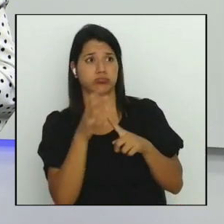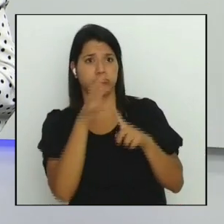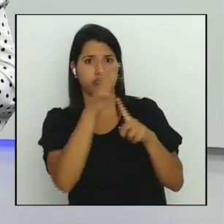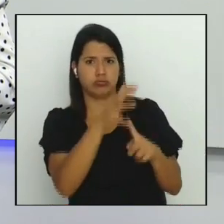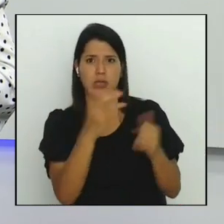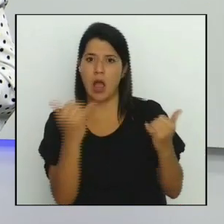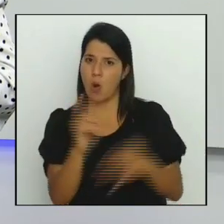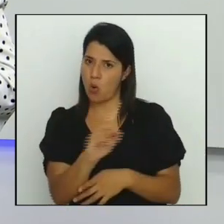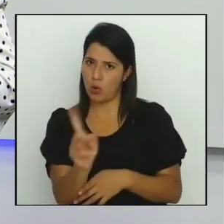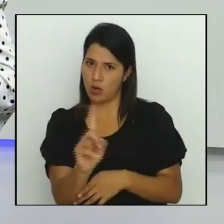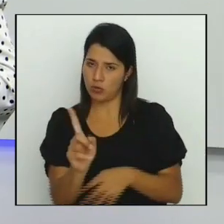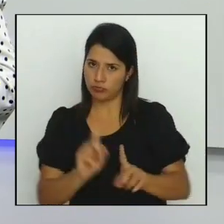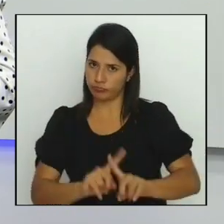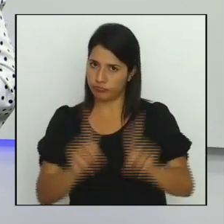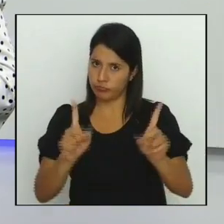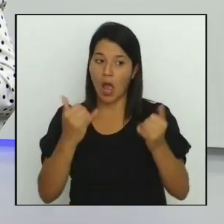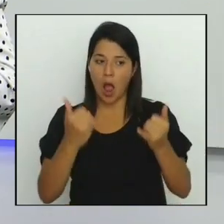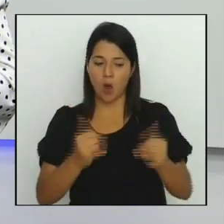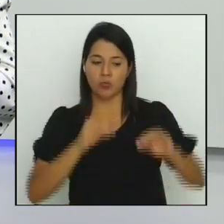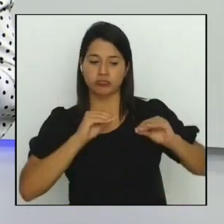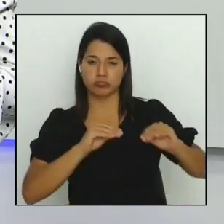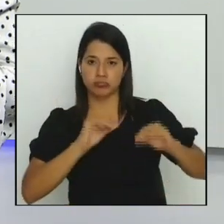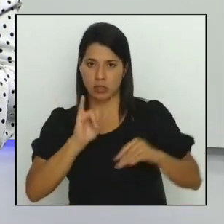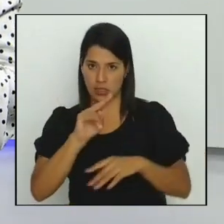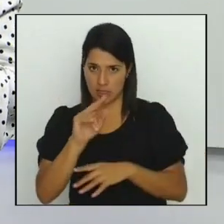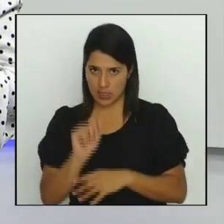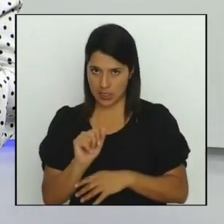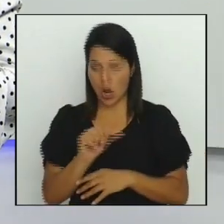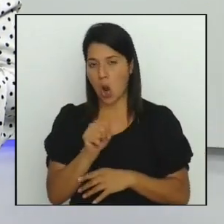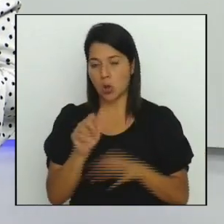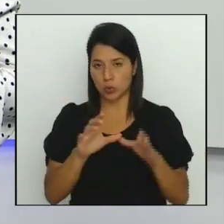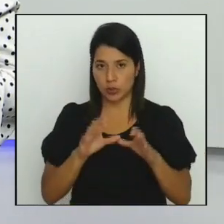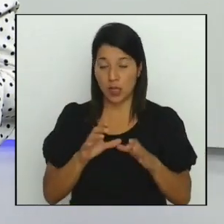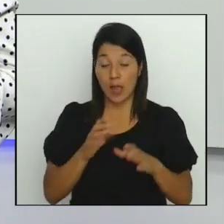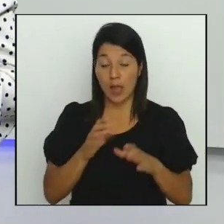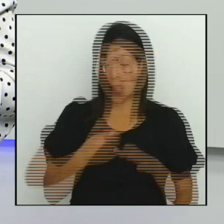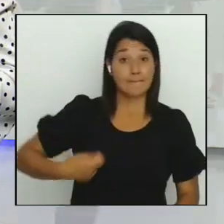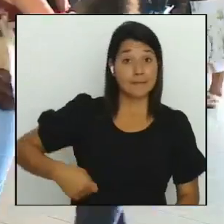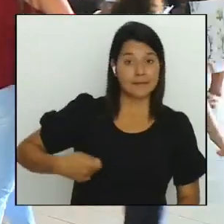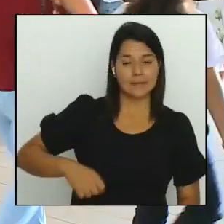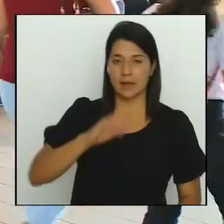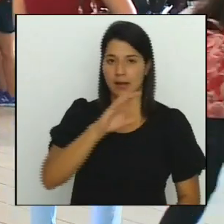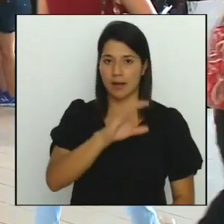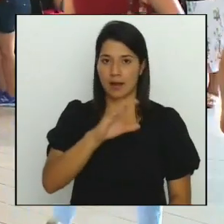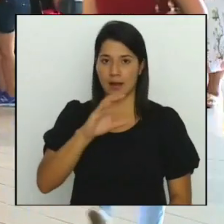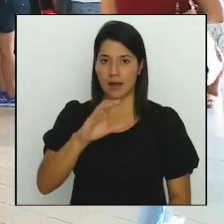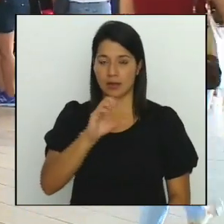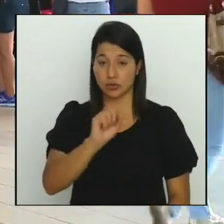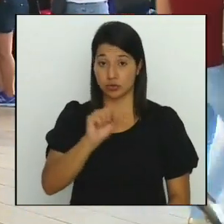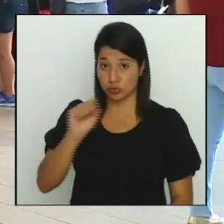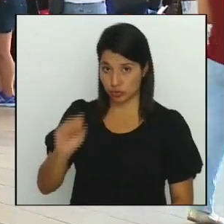bien y la presidenta ejecutiva de la caja costarricense del seguro social Marta Esquivel se reunirá con el presidente de la